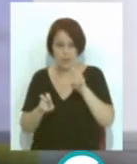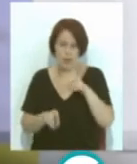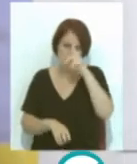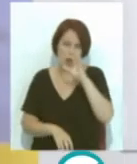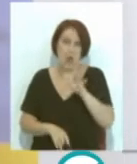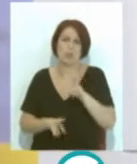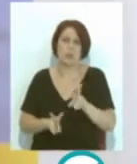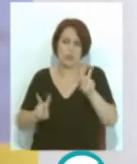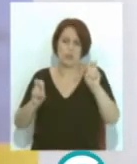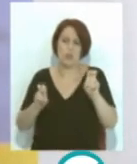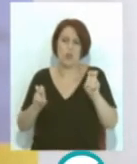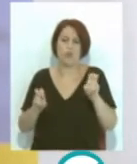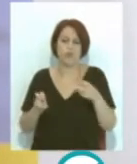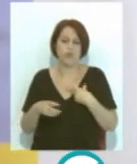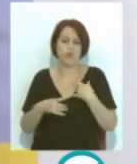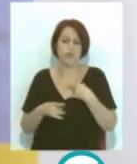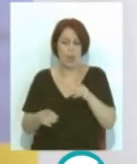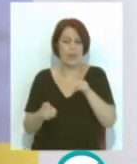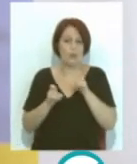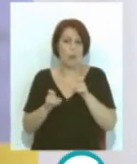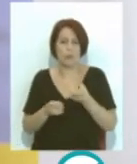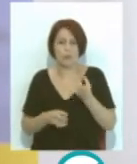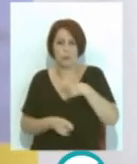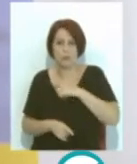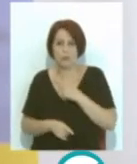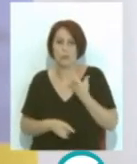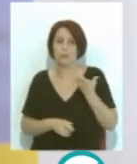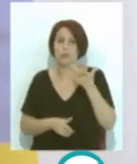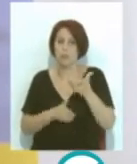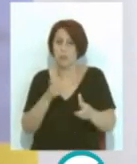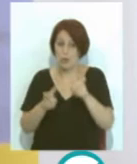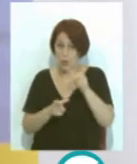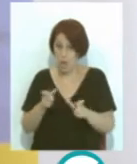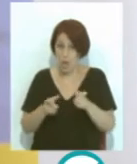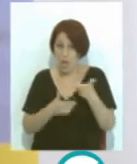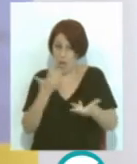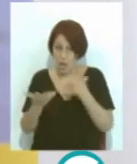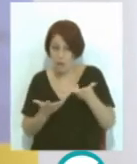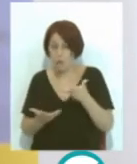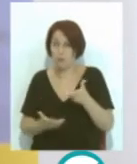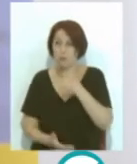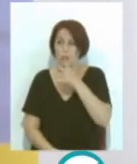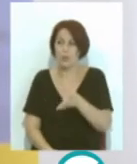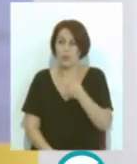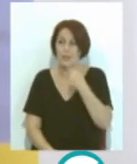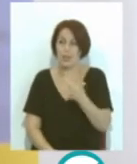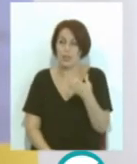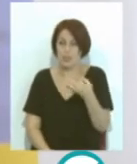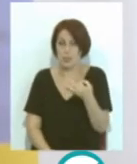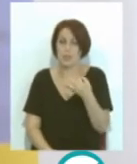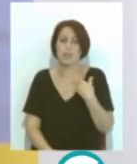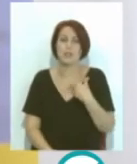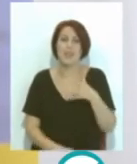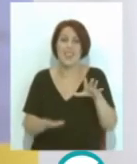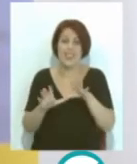el título es muy sugerente y que animamos a que todas aquellas personas que… Porque hay que decir que seis